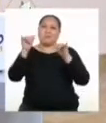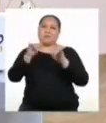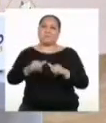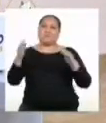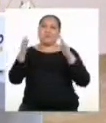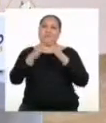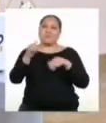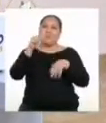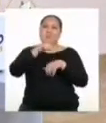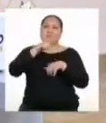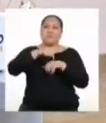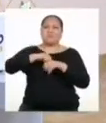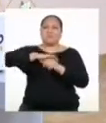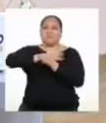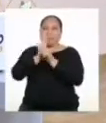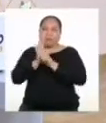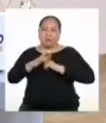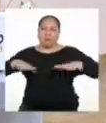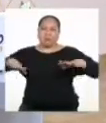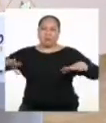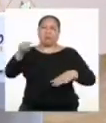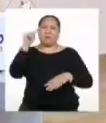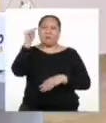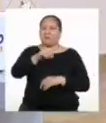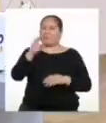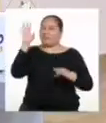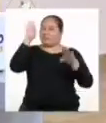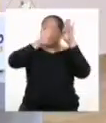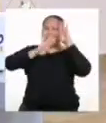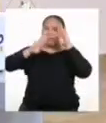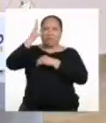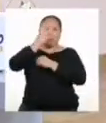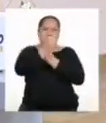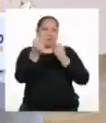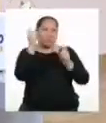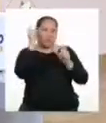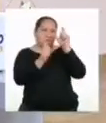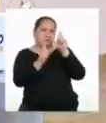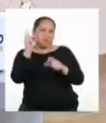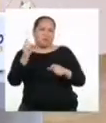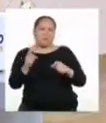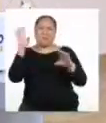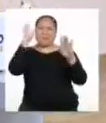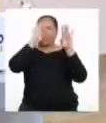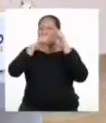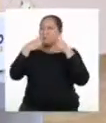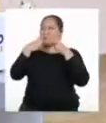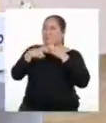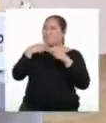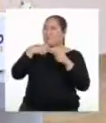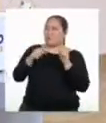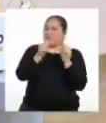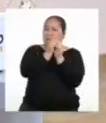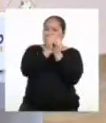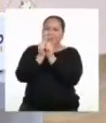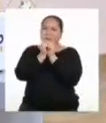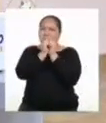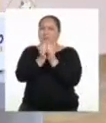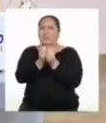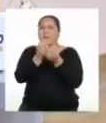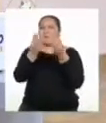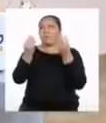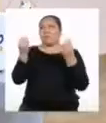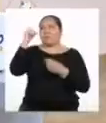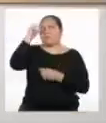medio de una pandemia. Con todo el estrés que hay con tanta gente con sus problemas, todos juntos a la vez. A veces es